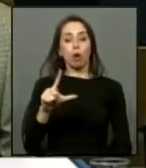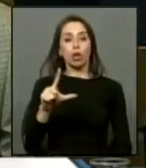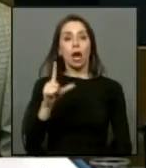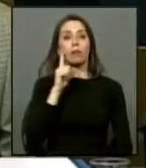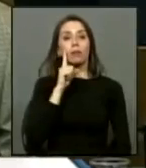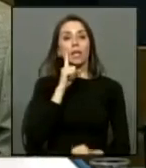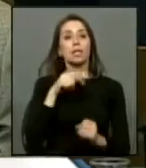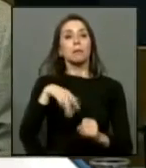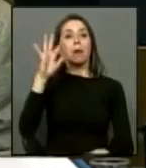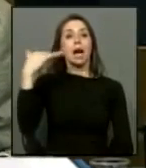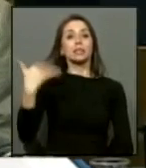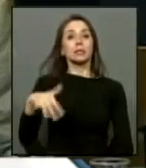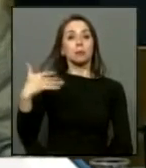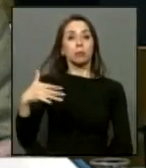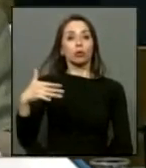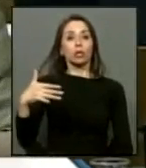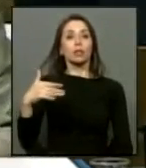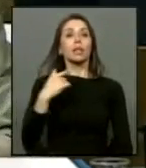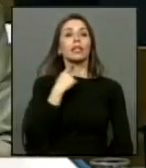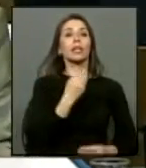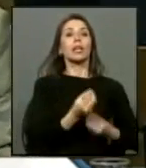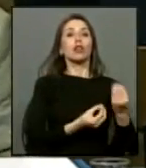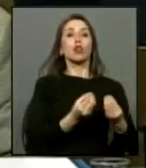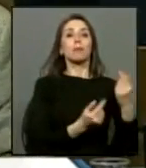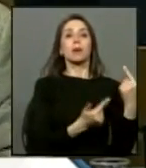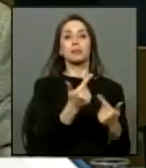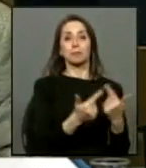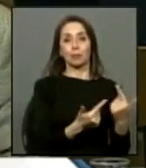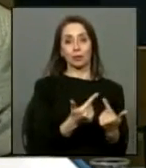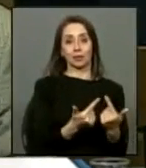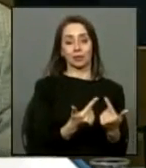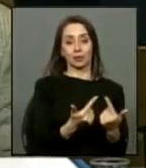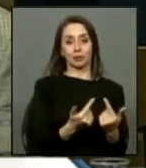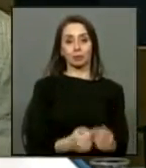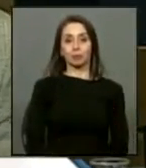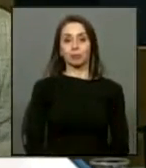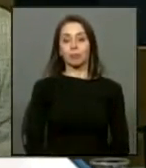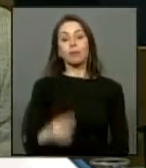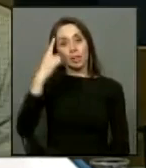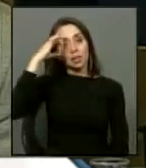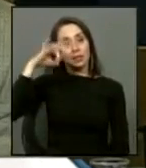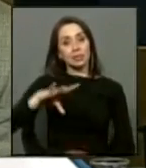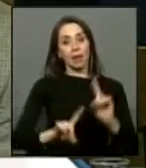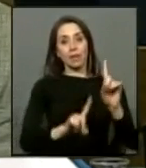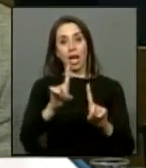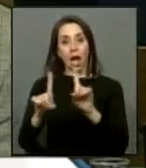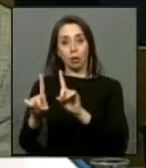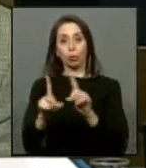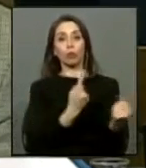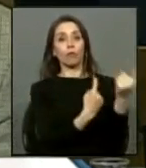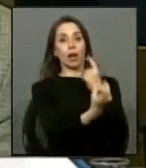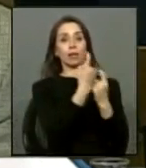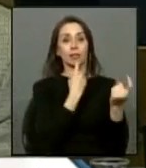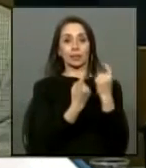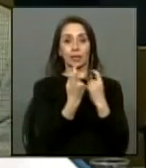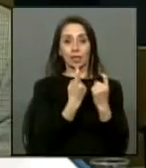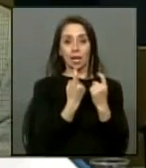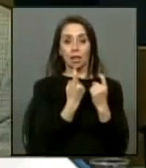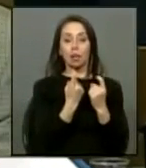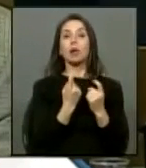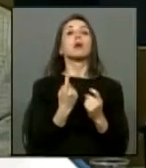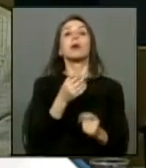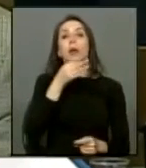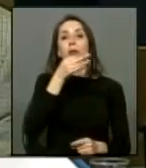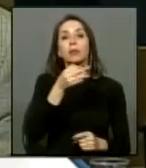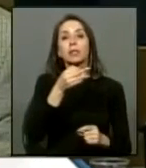muchísimo más importancia que los acontecimientos políticos sabemos que algunos nos criticarán por plantear